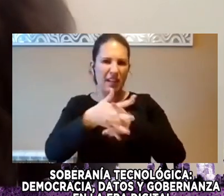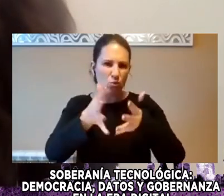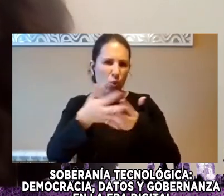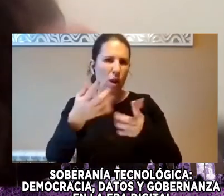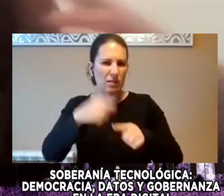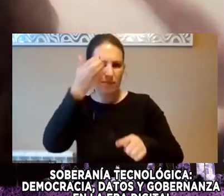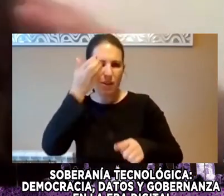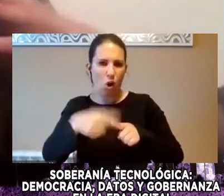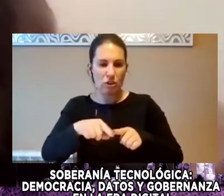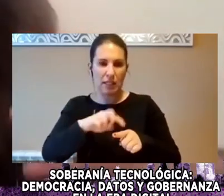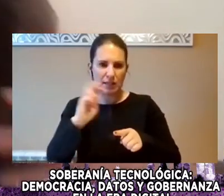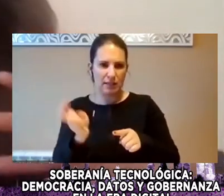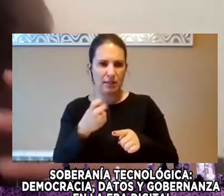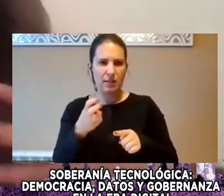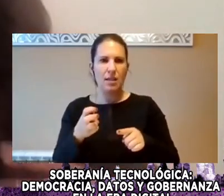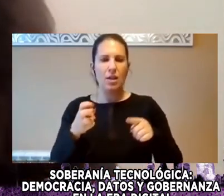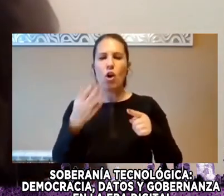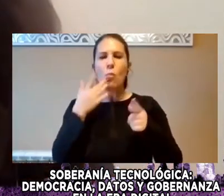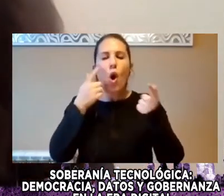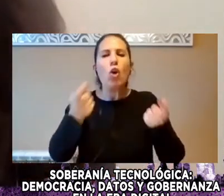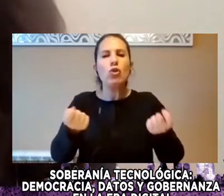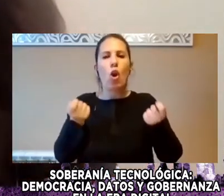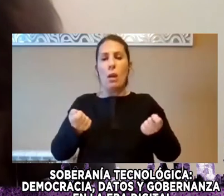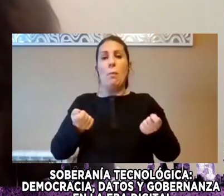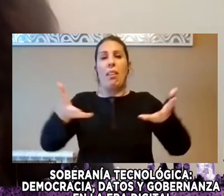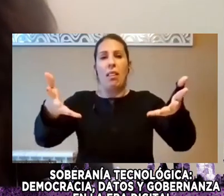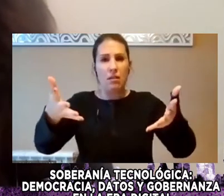Total Pérdida De Control De